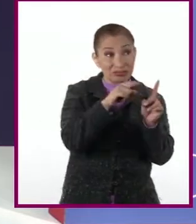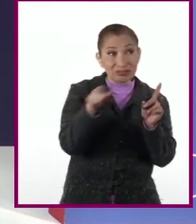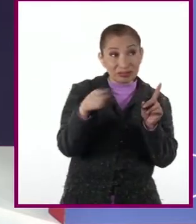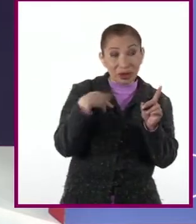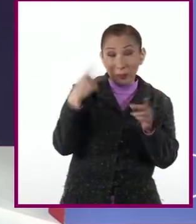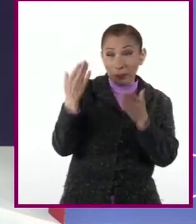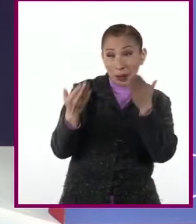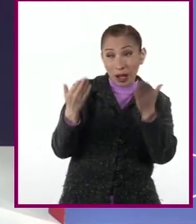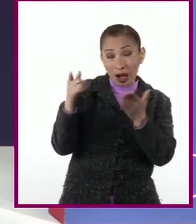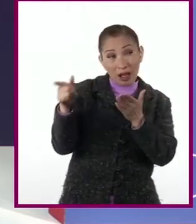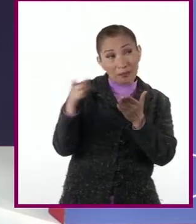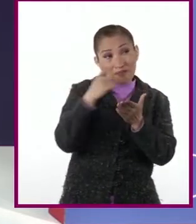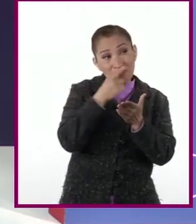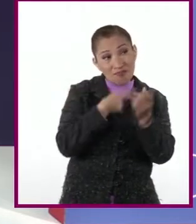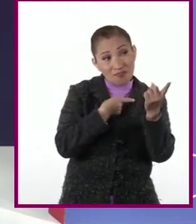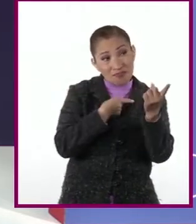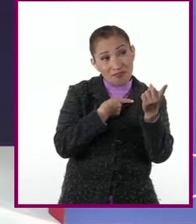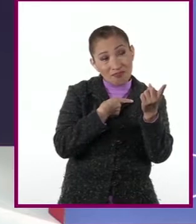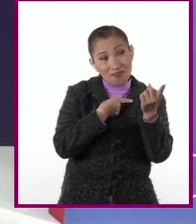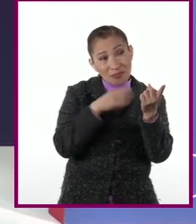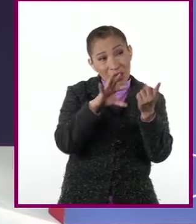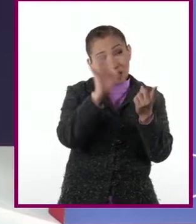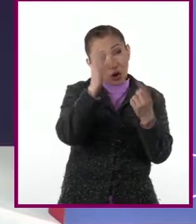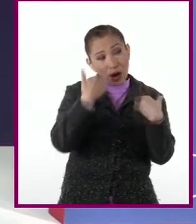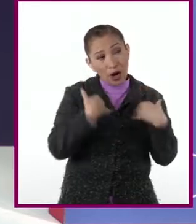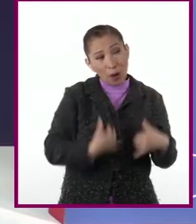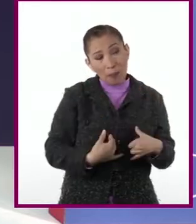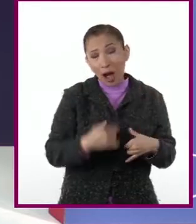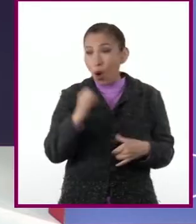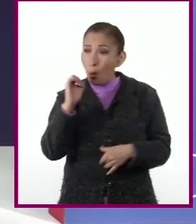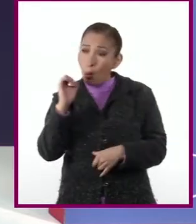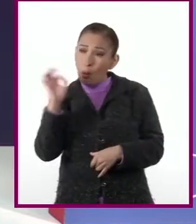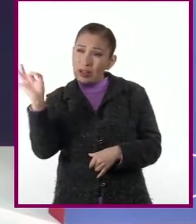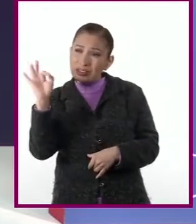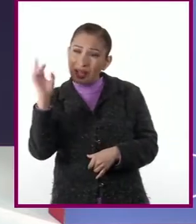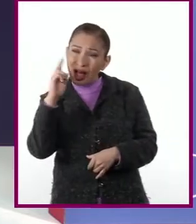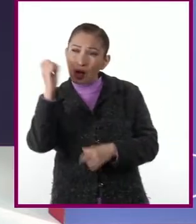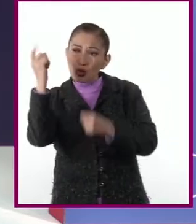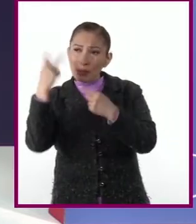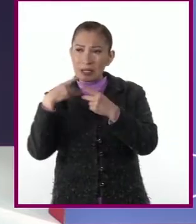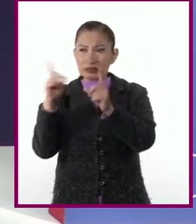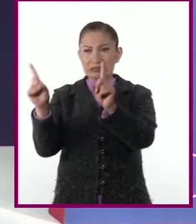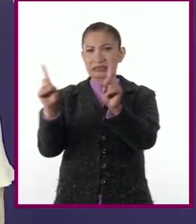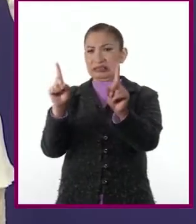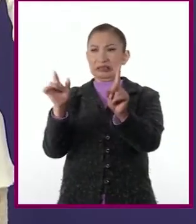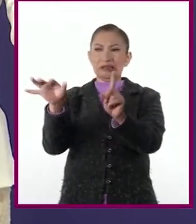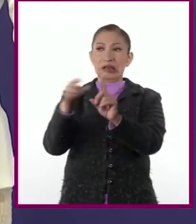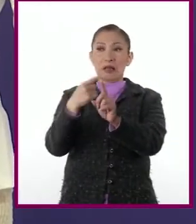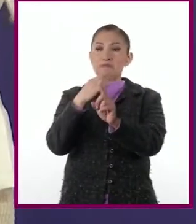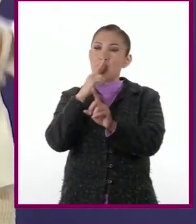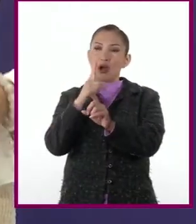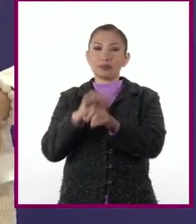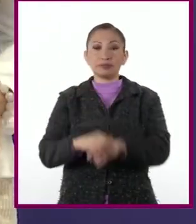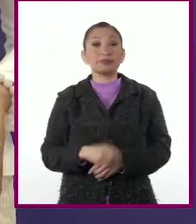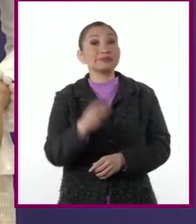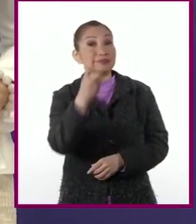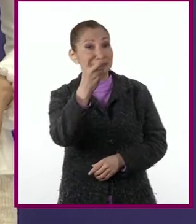hecho comparaciones entre lo que elijo para vestirme o hasta de ciertas personas. ¡Exactamente!